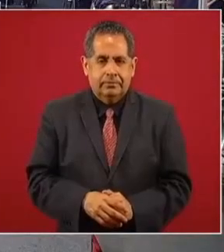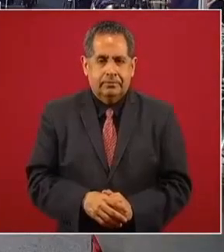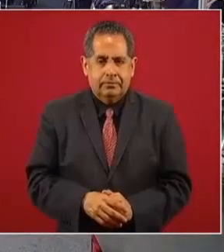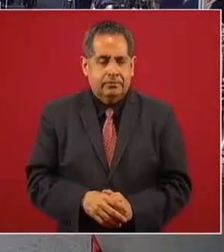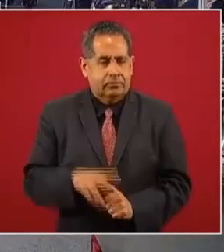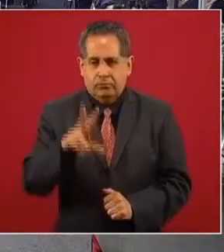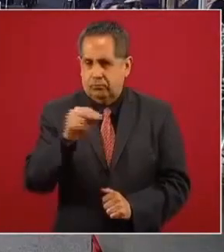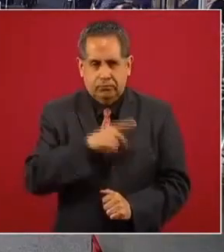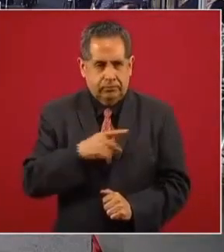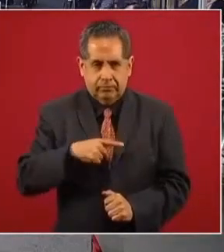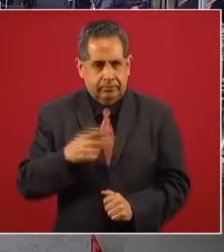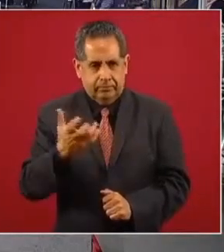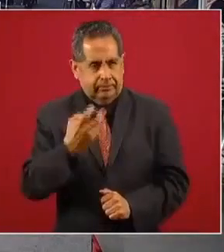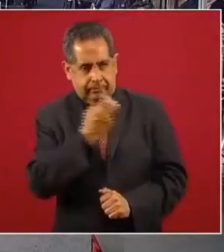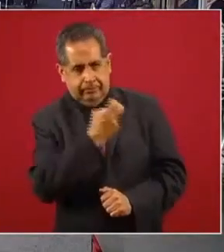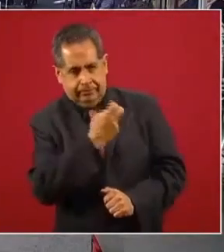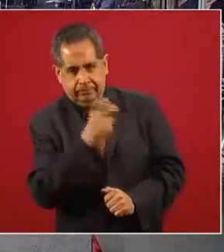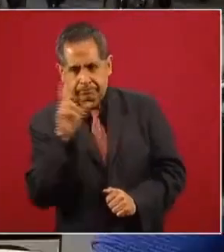debe de hacer.